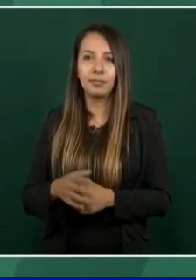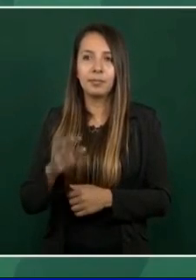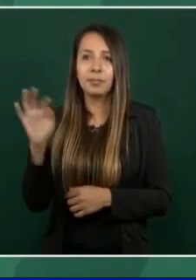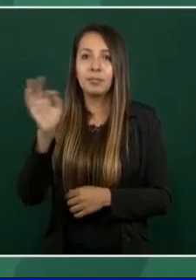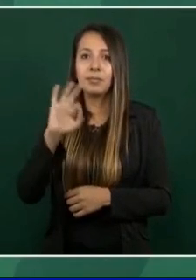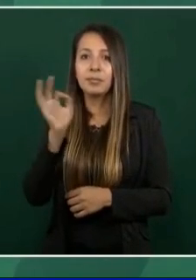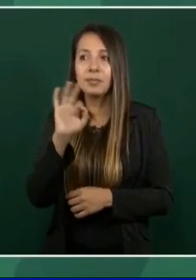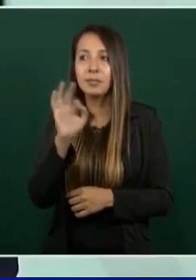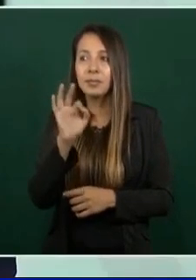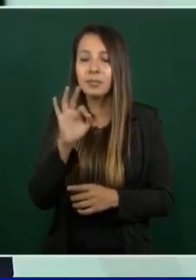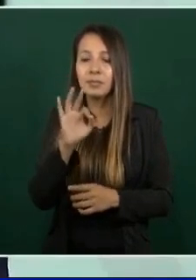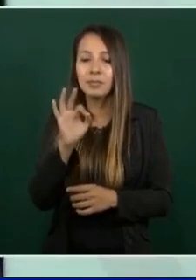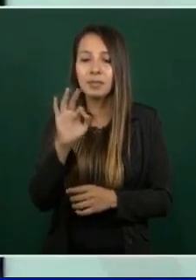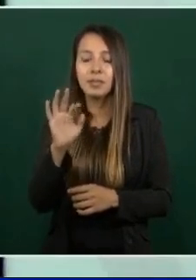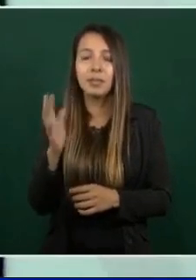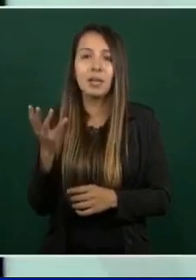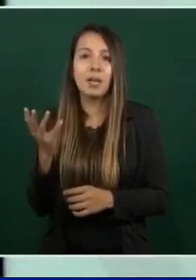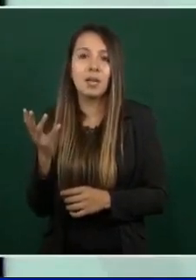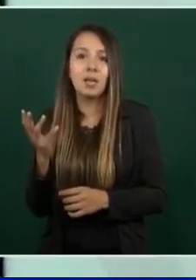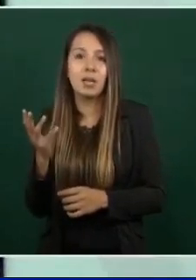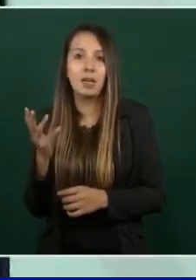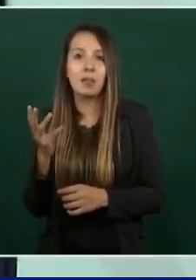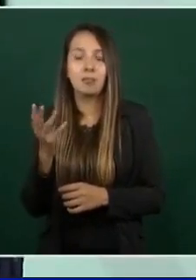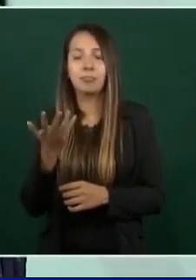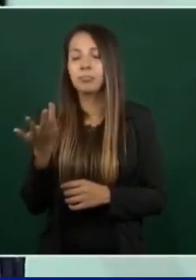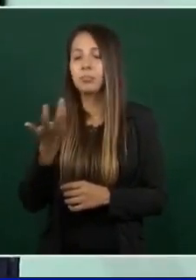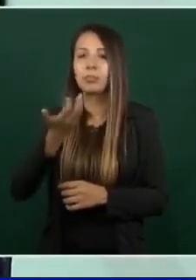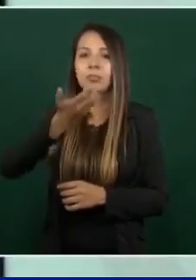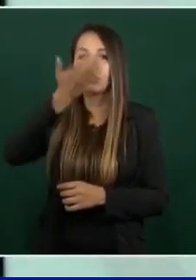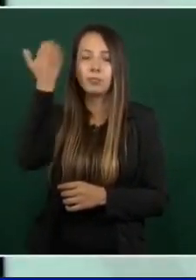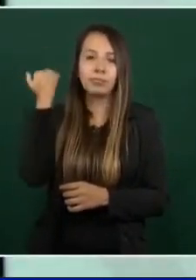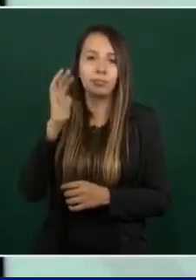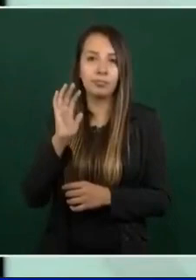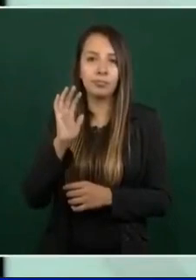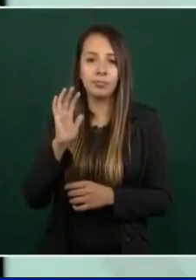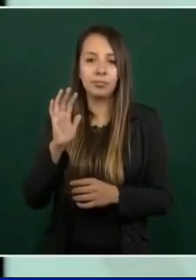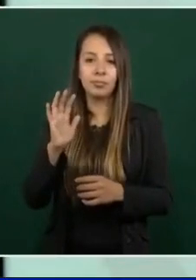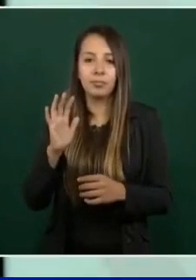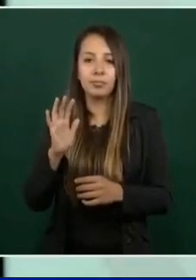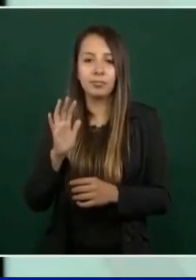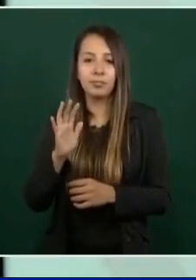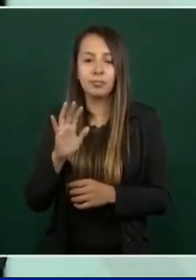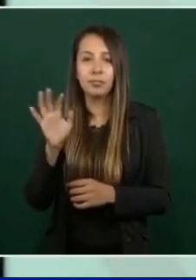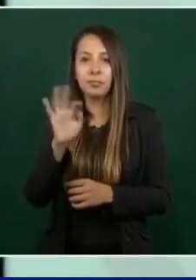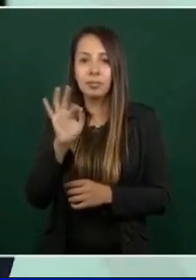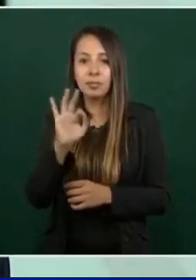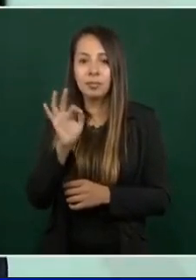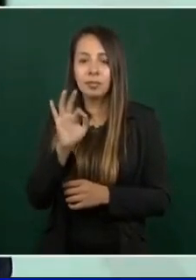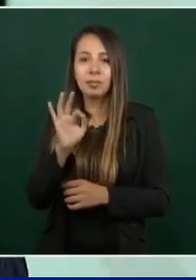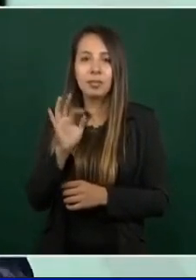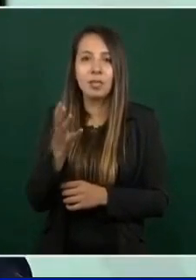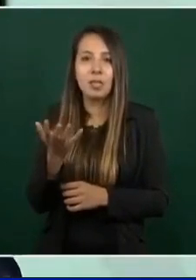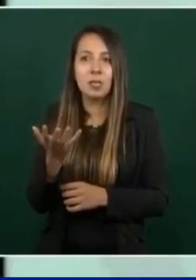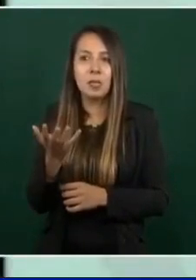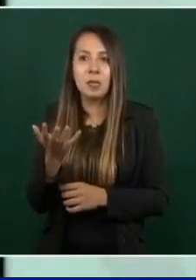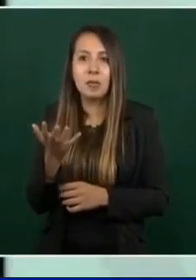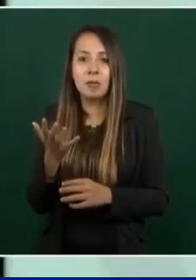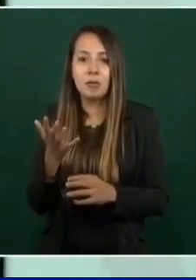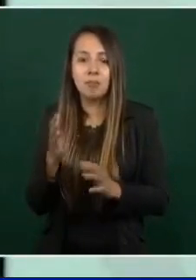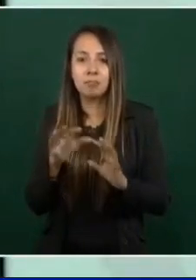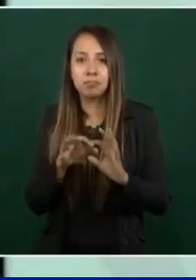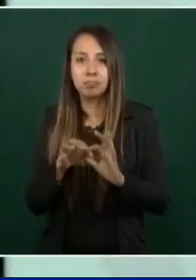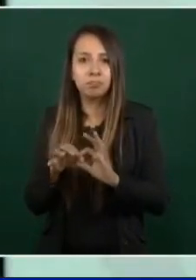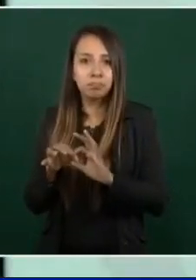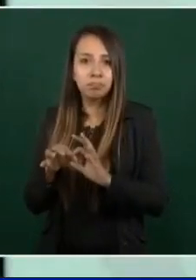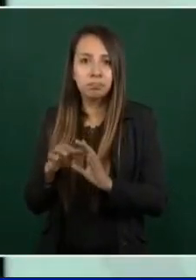no sabemos. O sea, si fue algo ahora sí